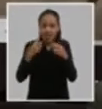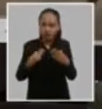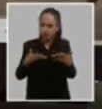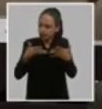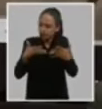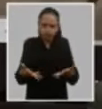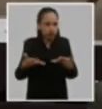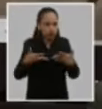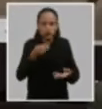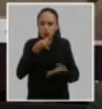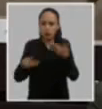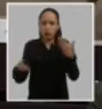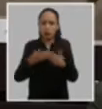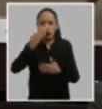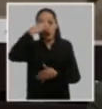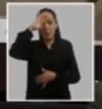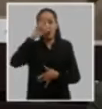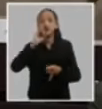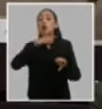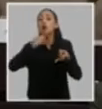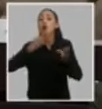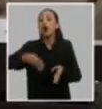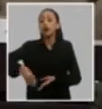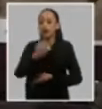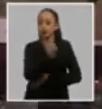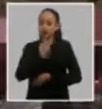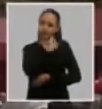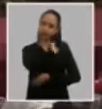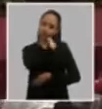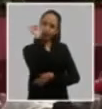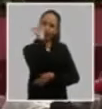necesario patria o muerte venceremos